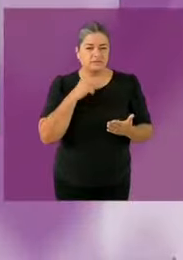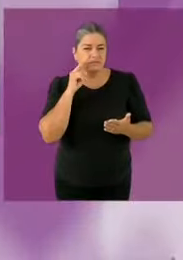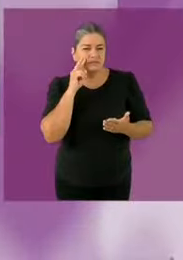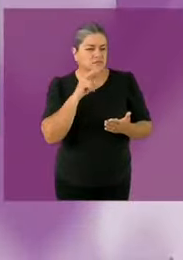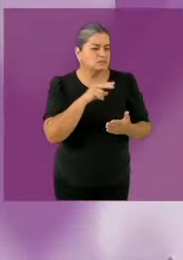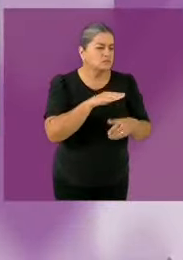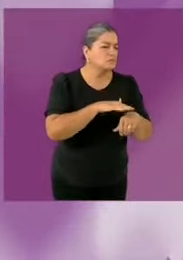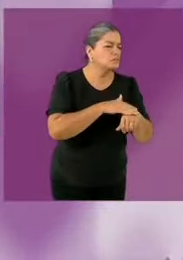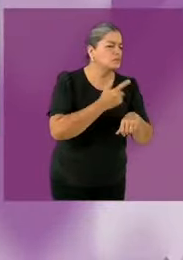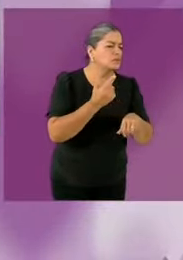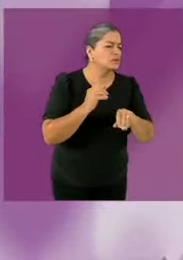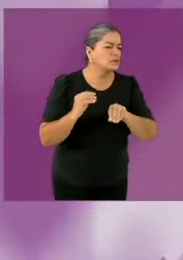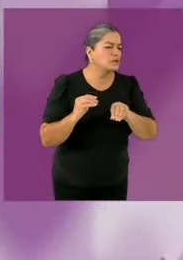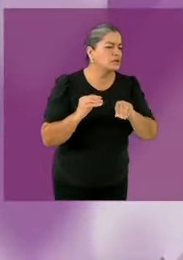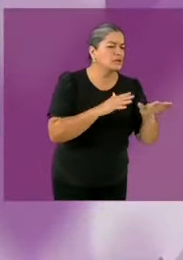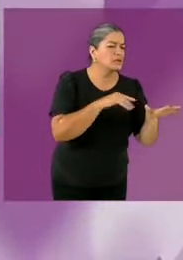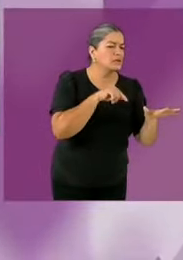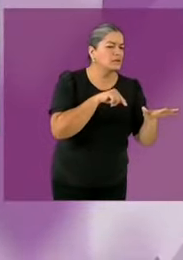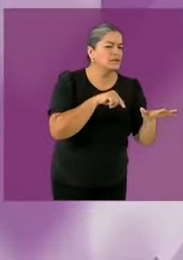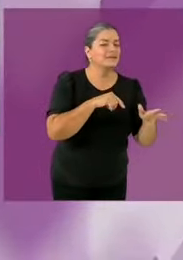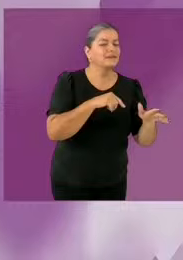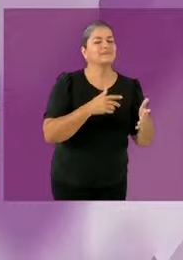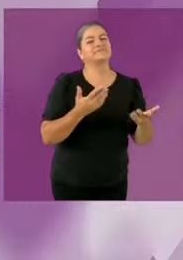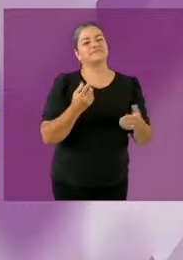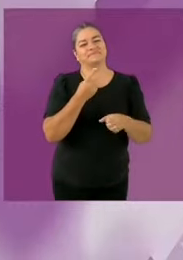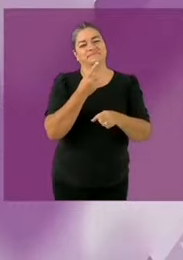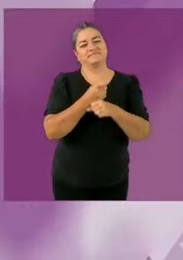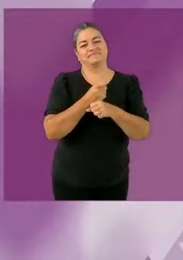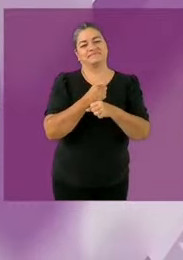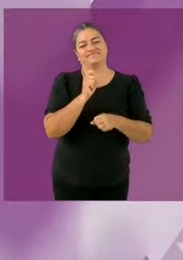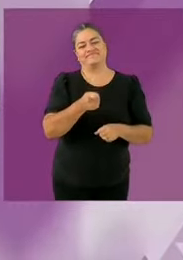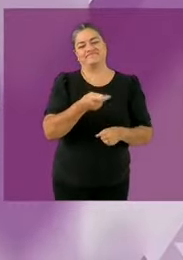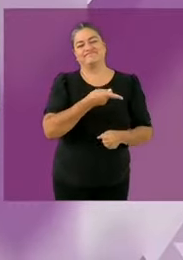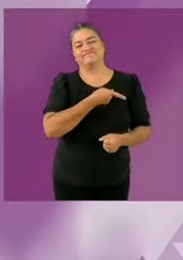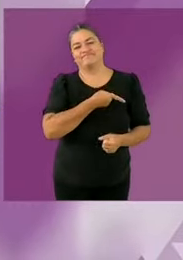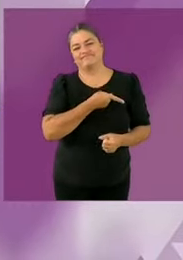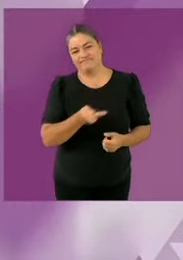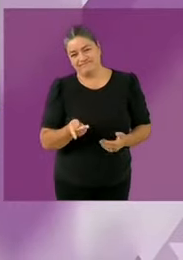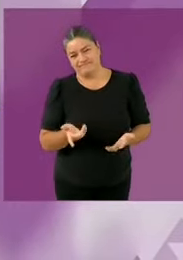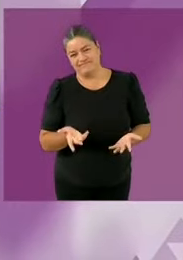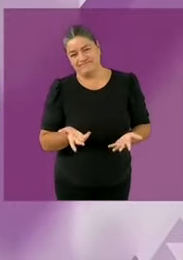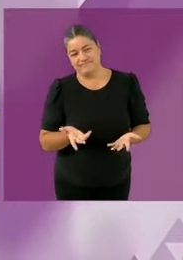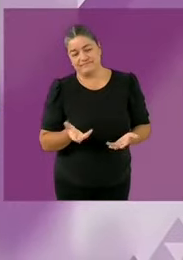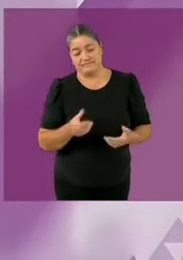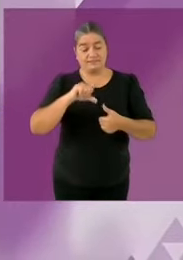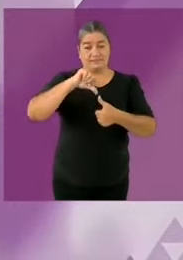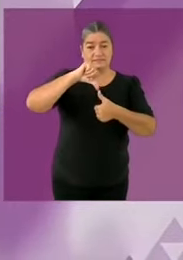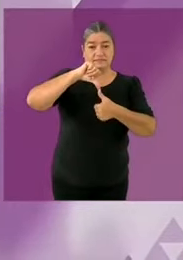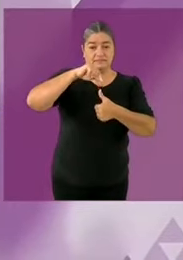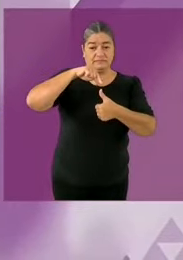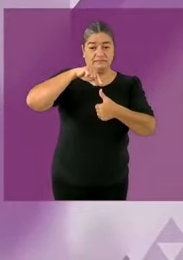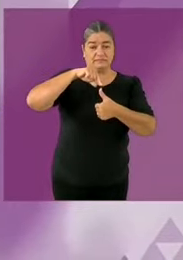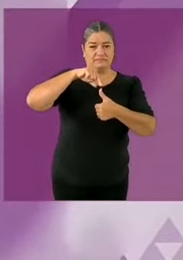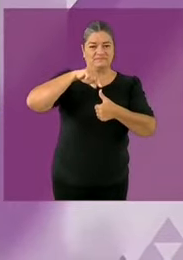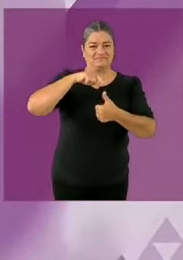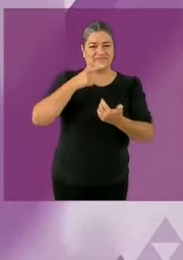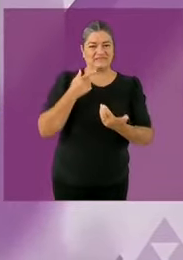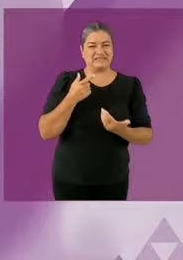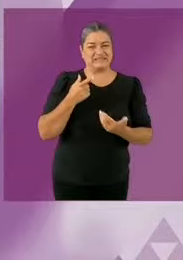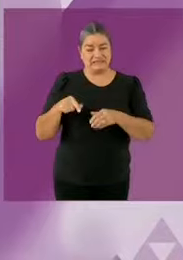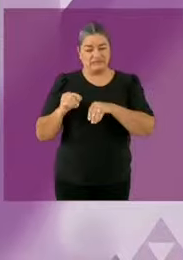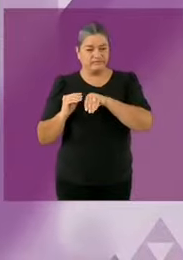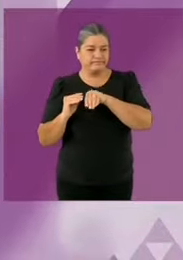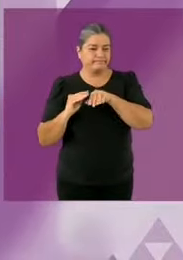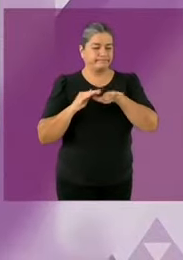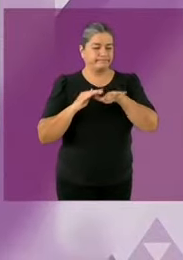particularmente en Centroamérica y en otros países en donde hay, se produce la migración. Y